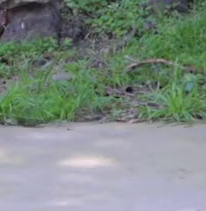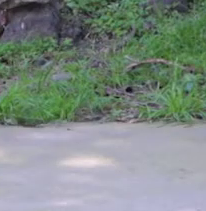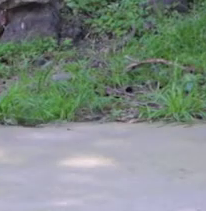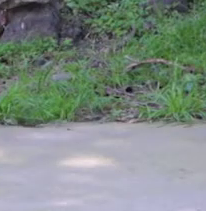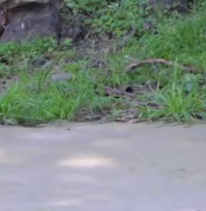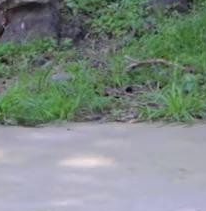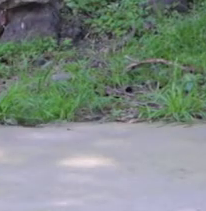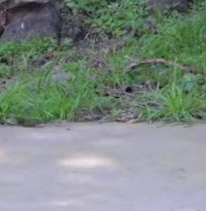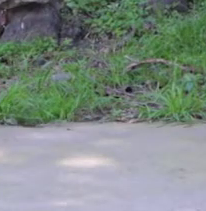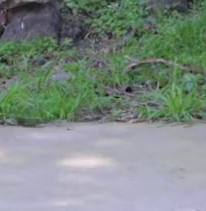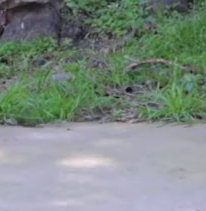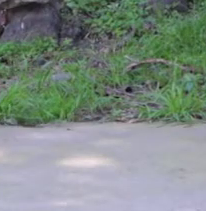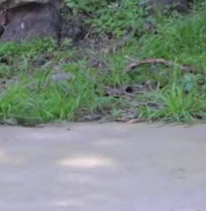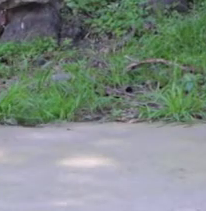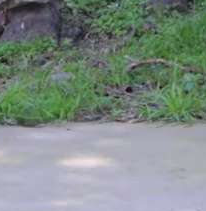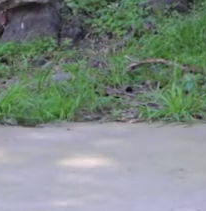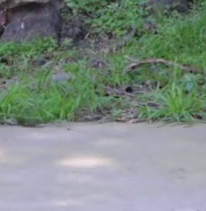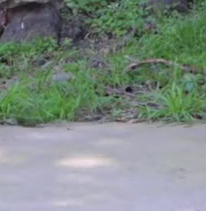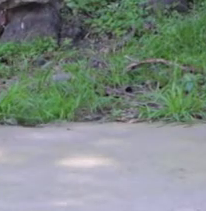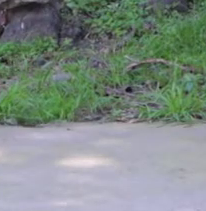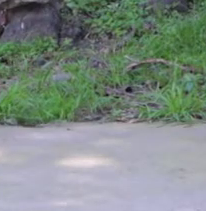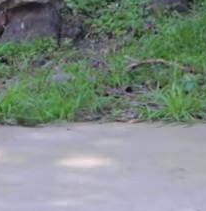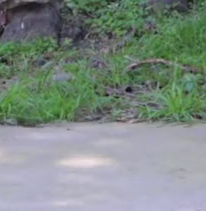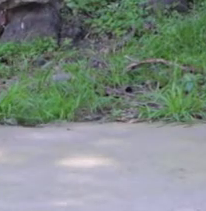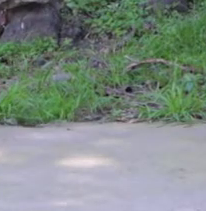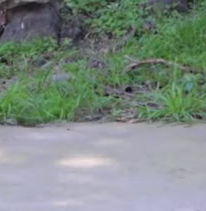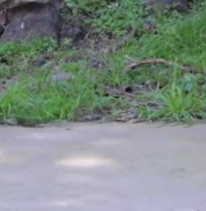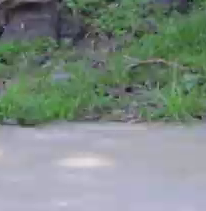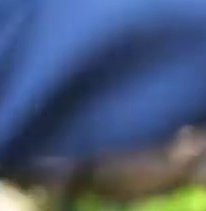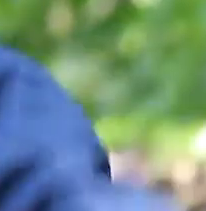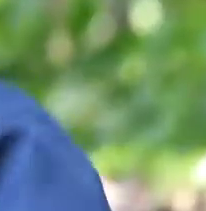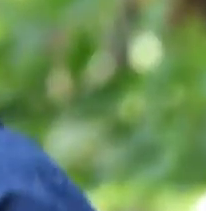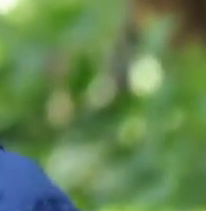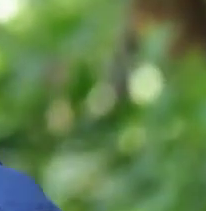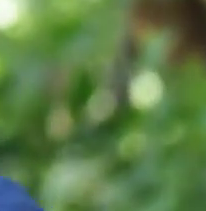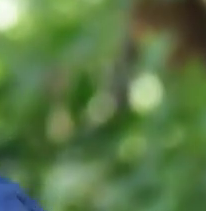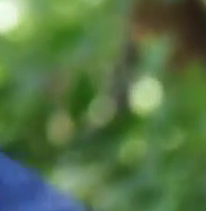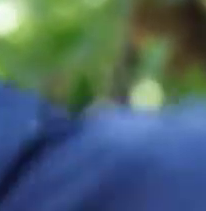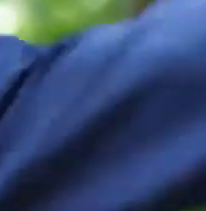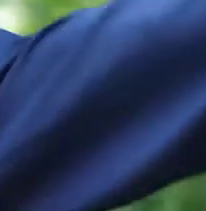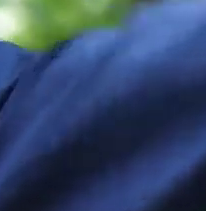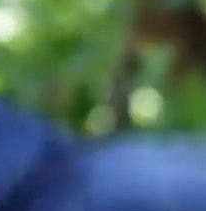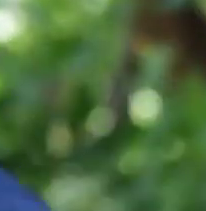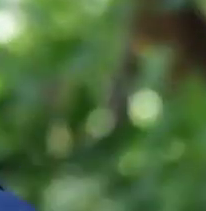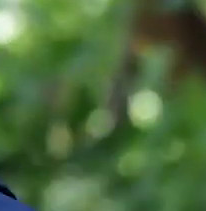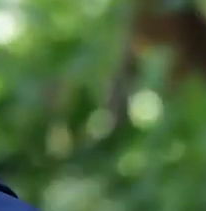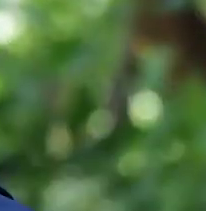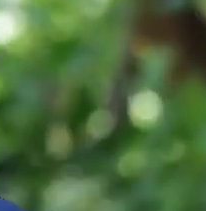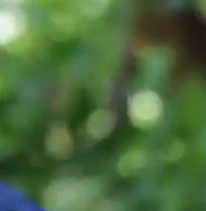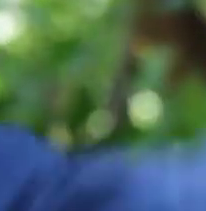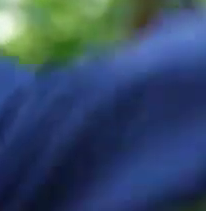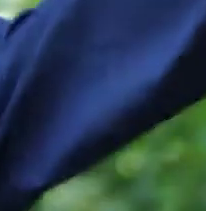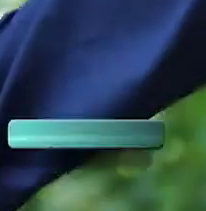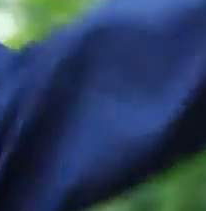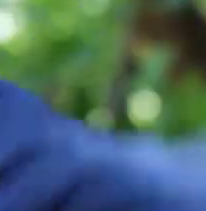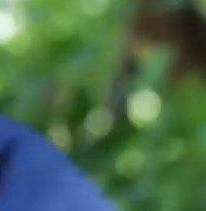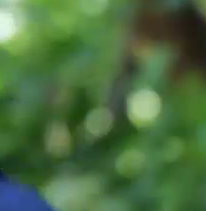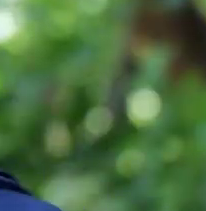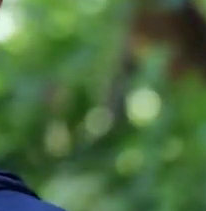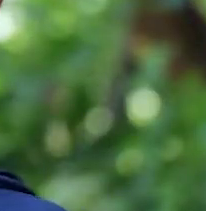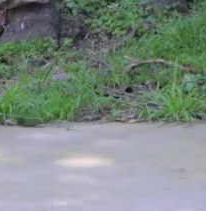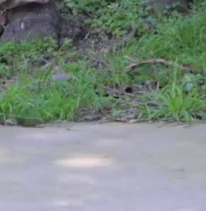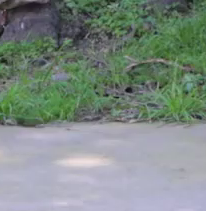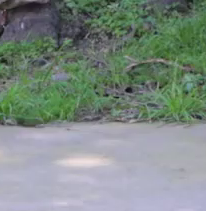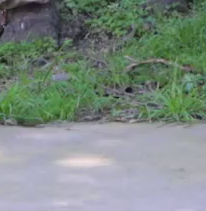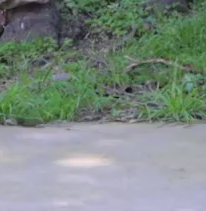Acuérdate de mantener las puntas hacia adentro elevación sin flexionar las rodillas. Es importante que no flexiones las rodillas.